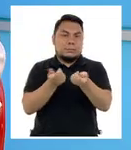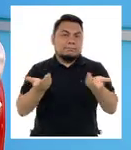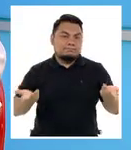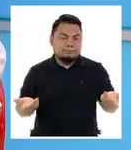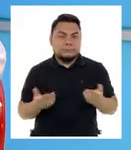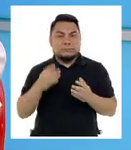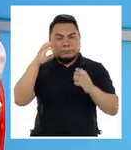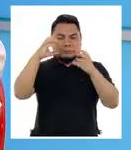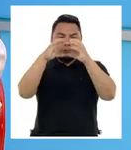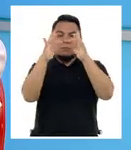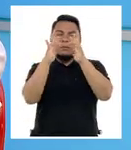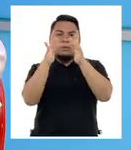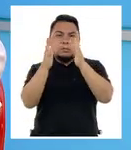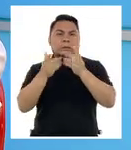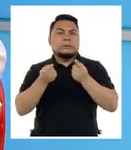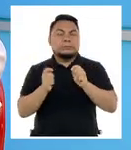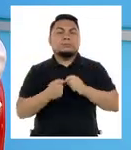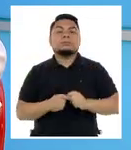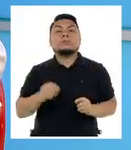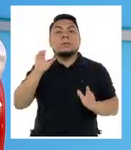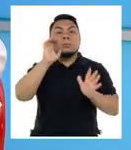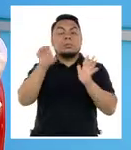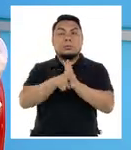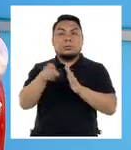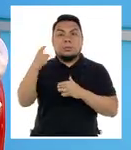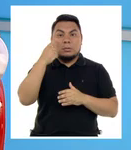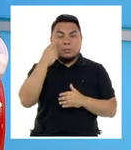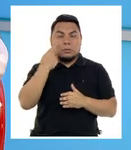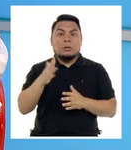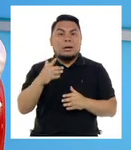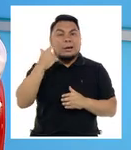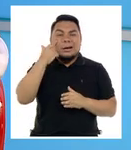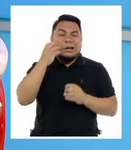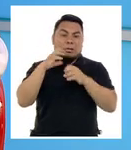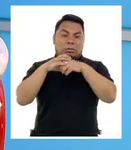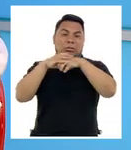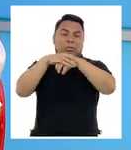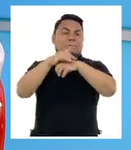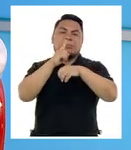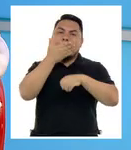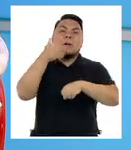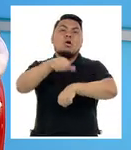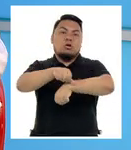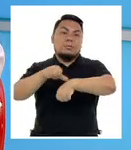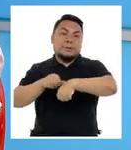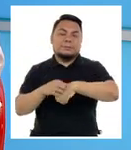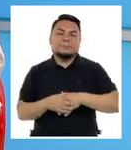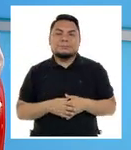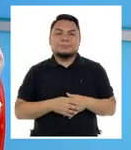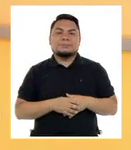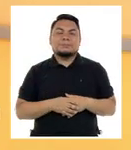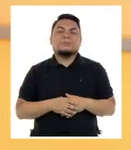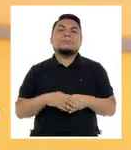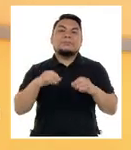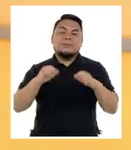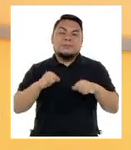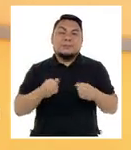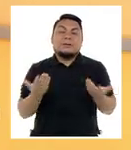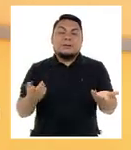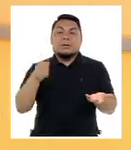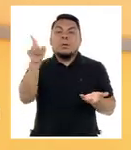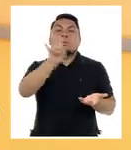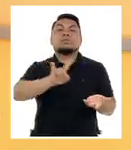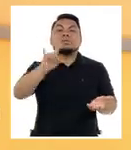enfermedad del nervio óptico. Acá lo que tenemos que hacer, si veo que progresa el glaucoma, hay que operarlo, no hay de otro. Para que justamente ingrese bien las